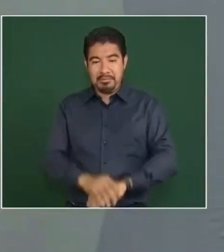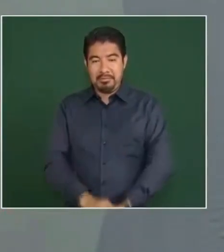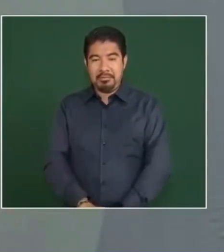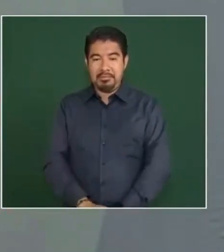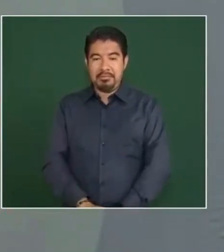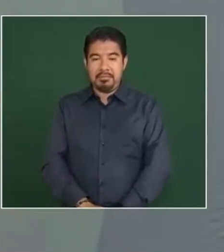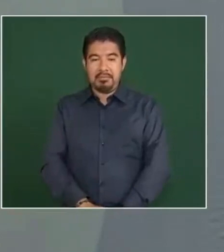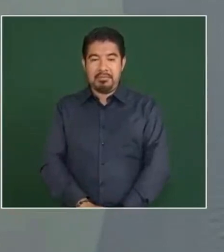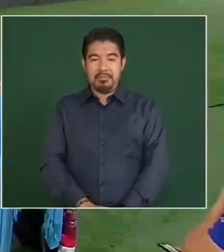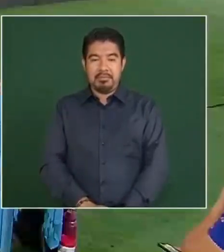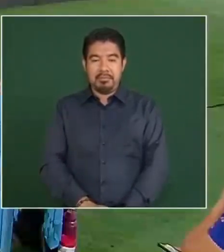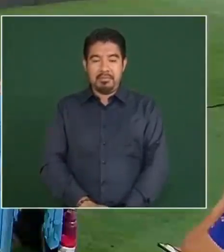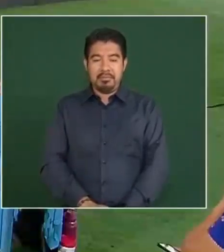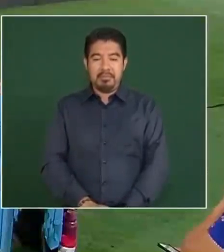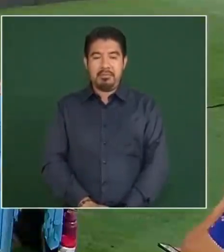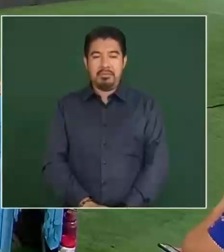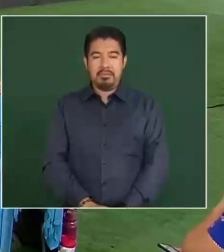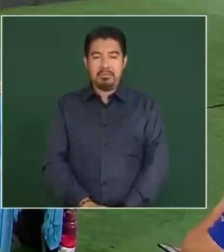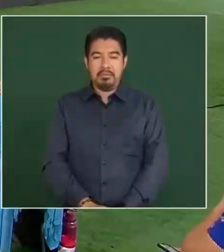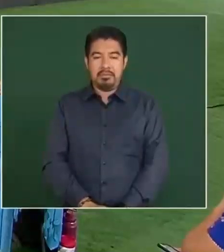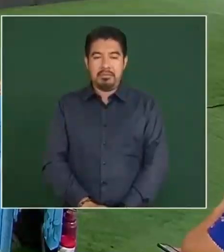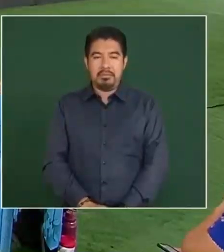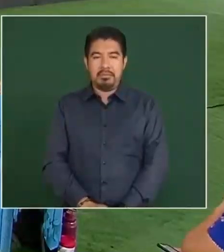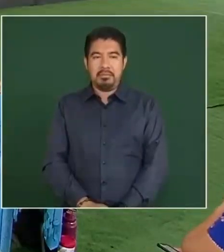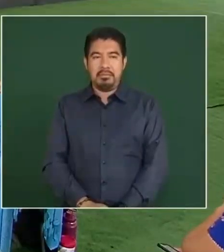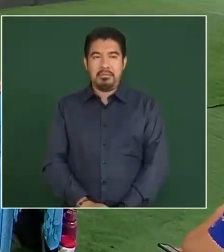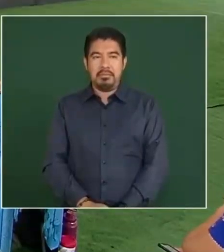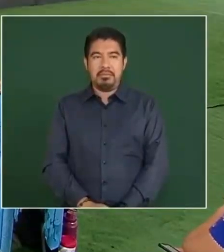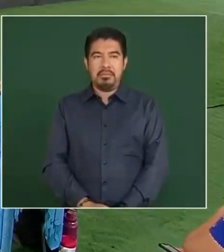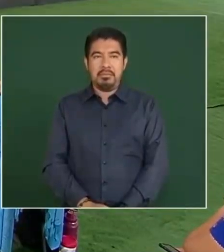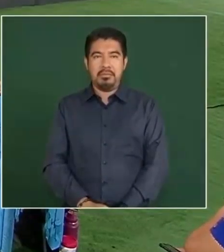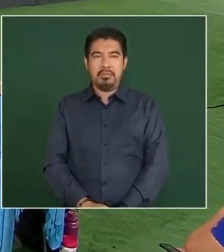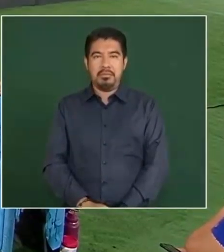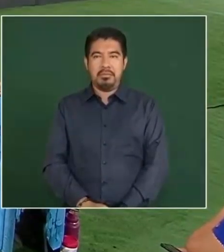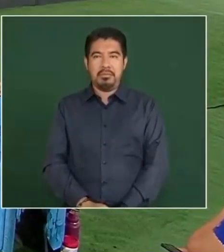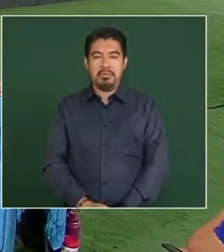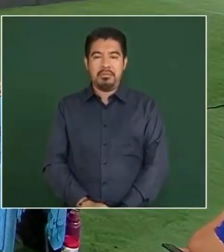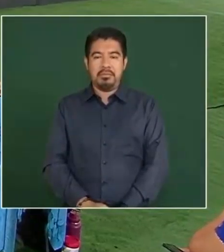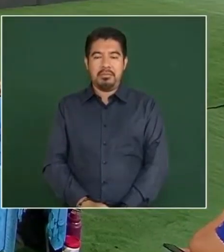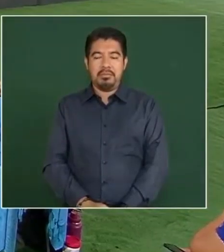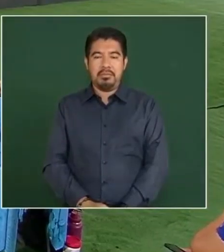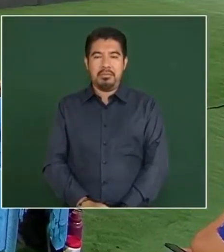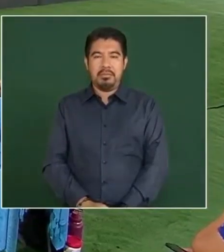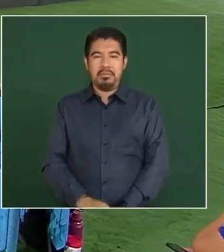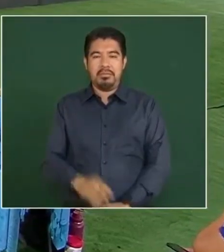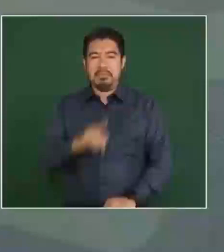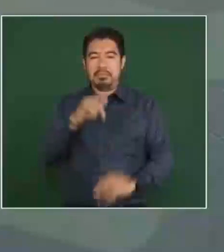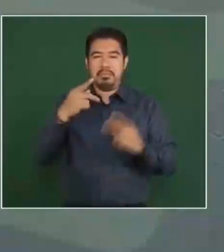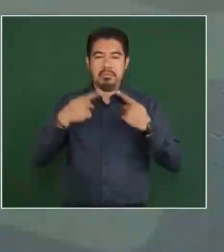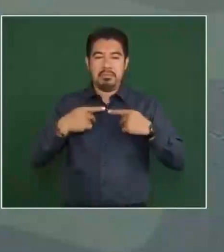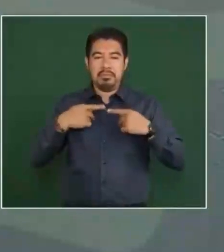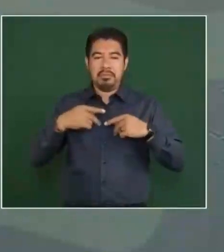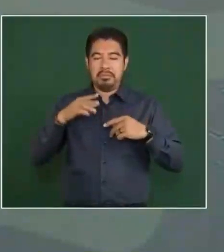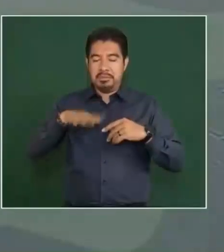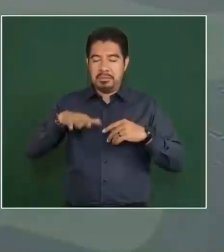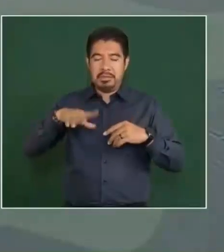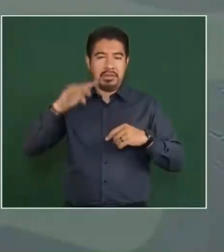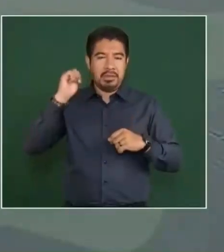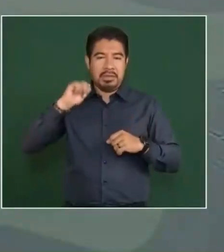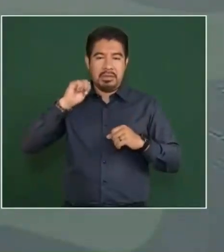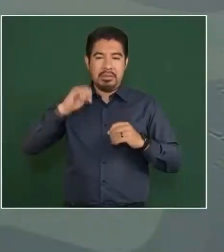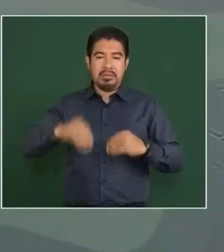tienen más tiempo aquí en Tabasco saben cómo era antes,